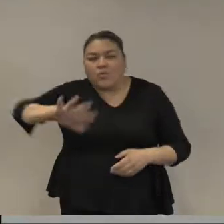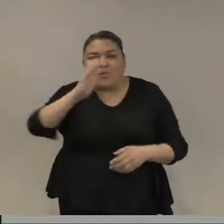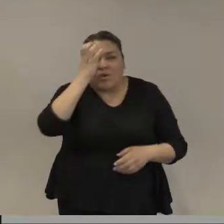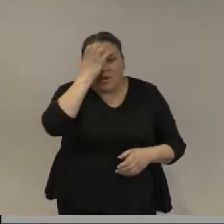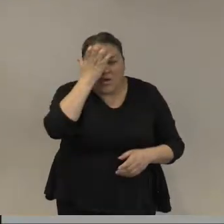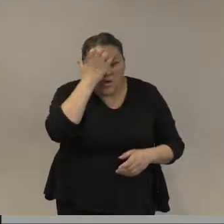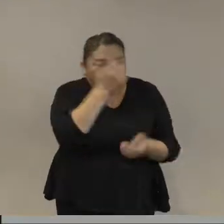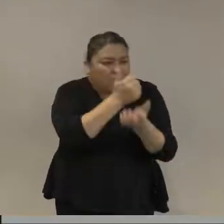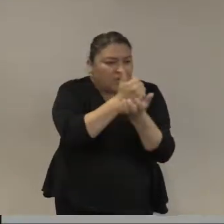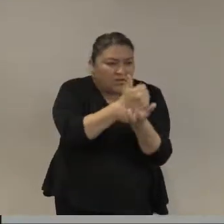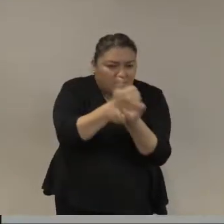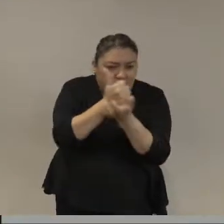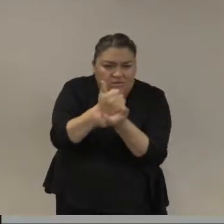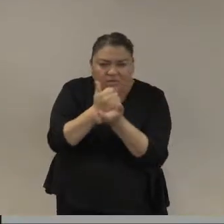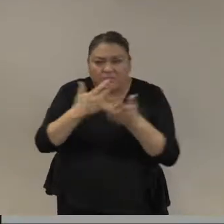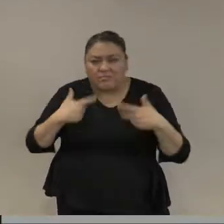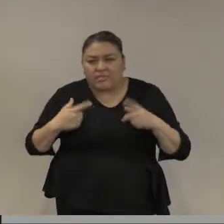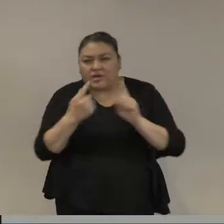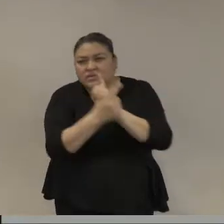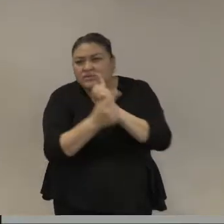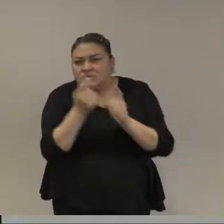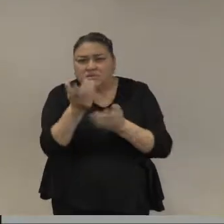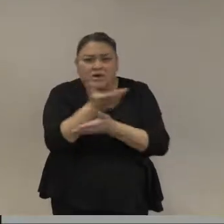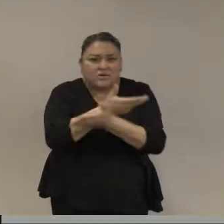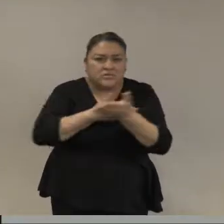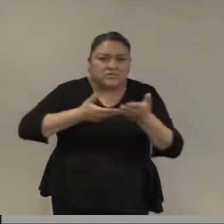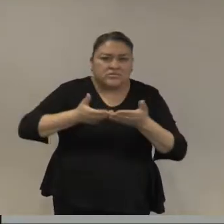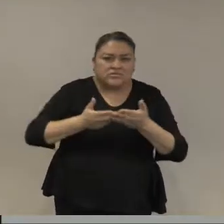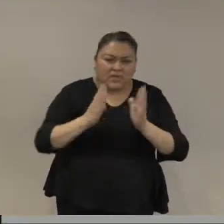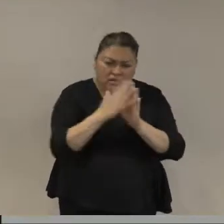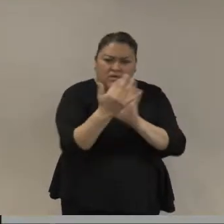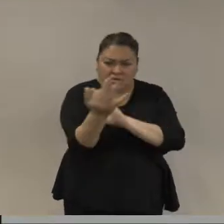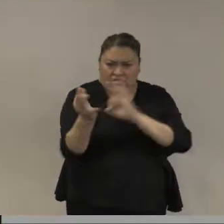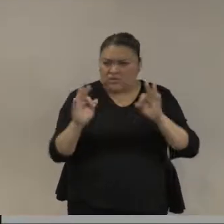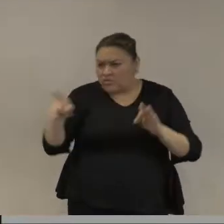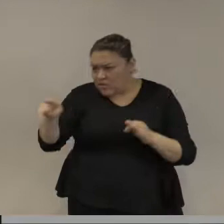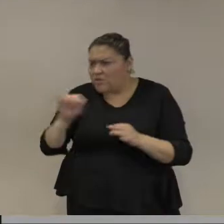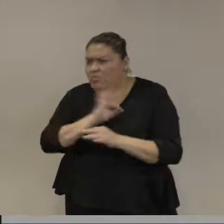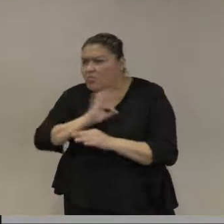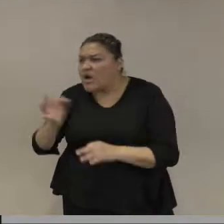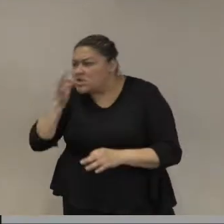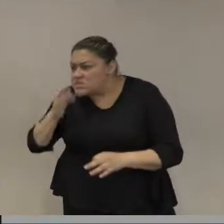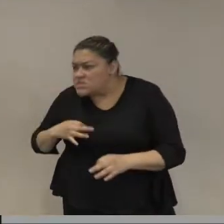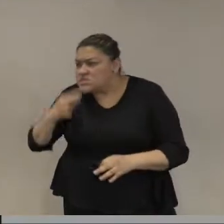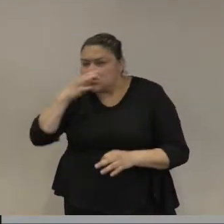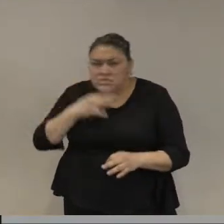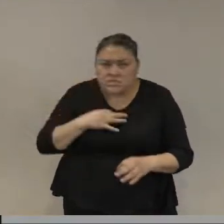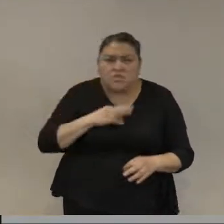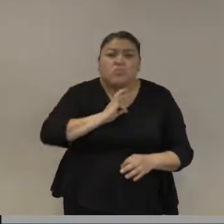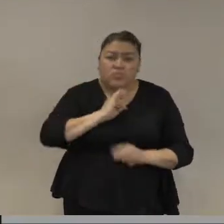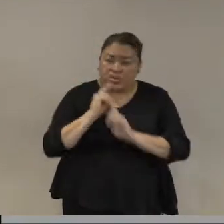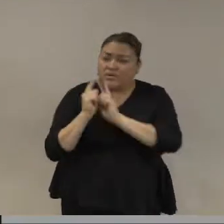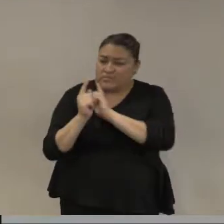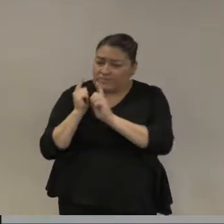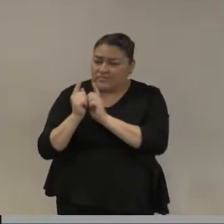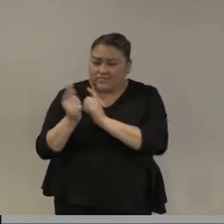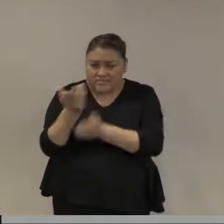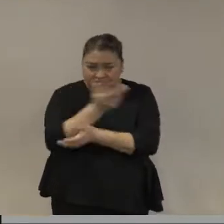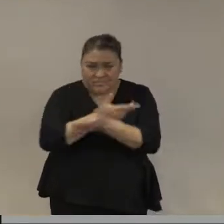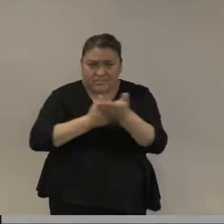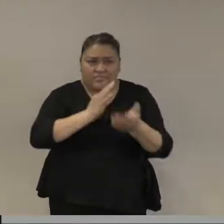relacionarse con todos los miembros del barrio que serían sus fuentes de inteligencia pero también